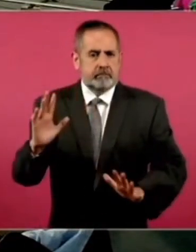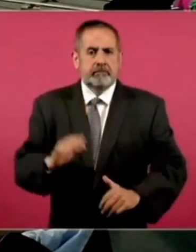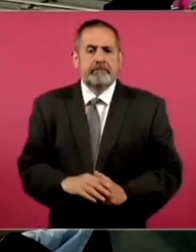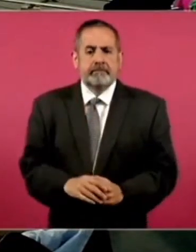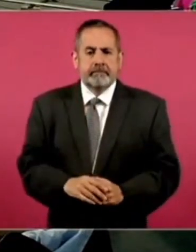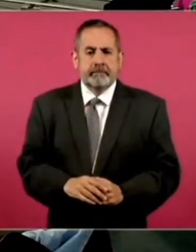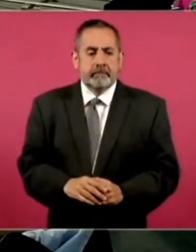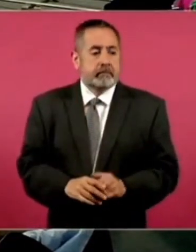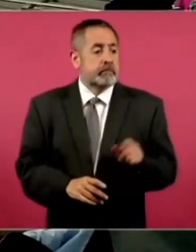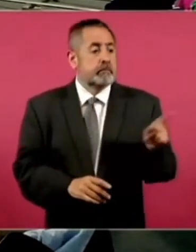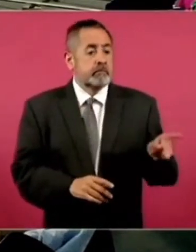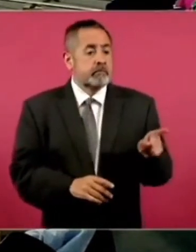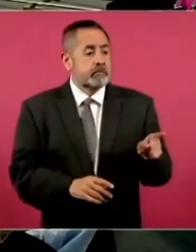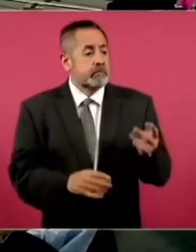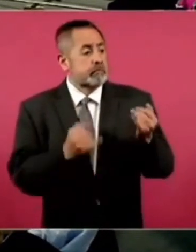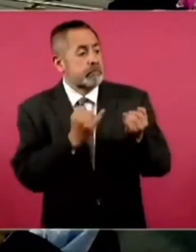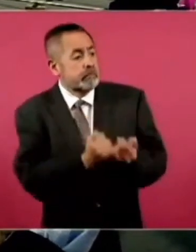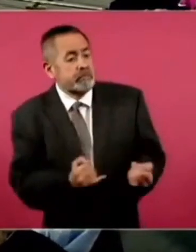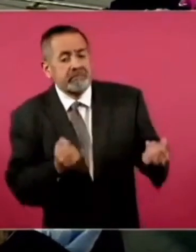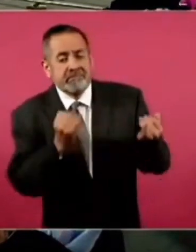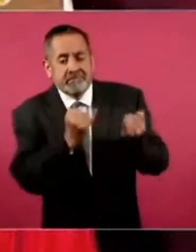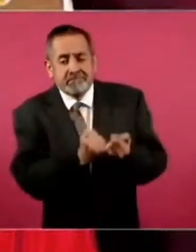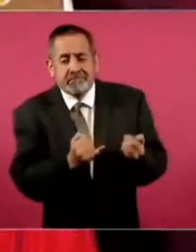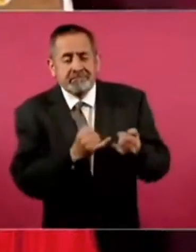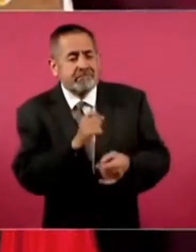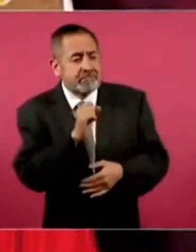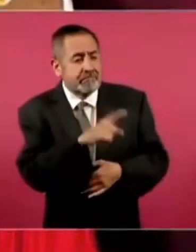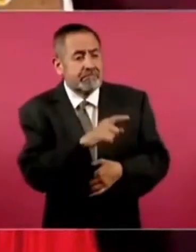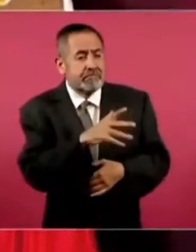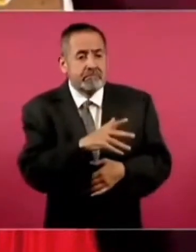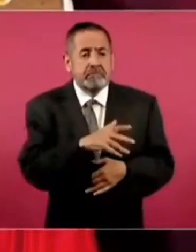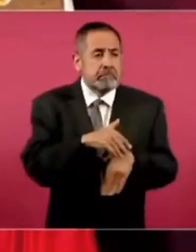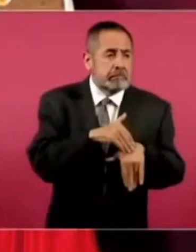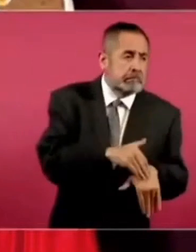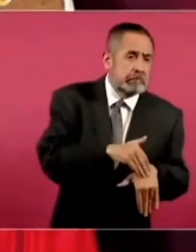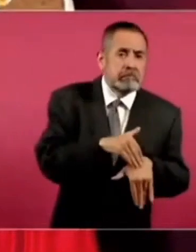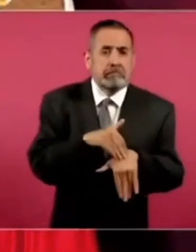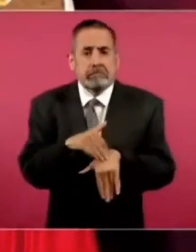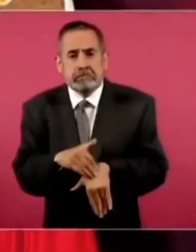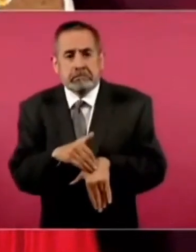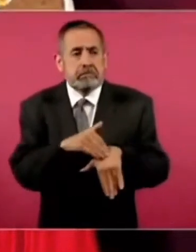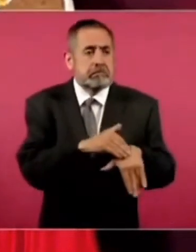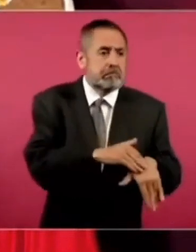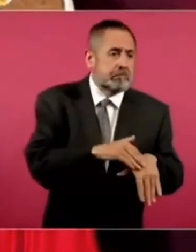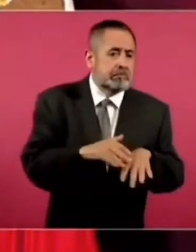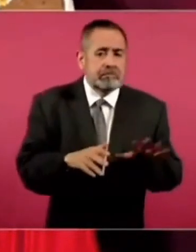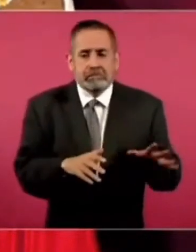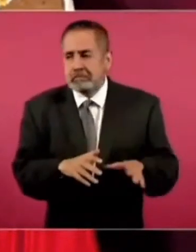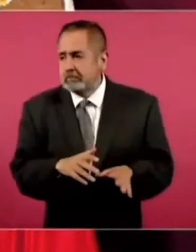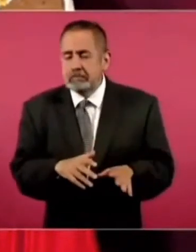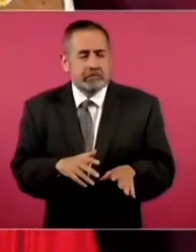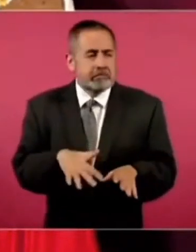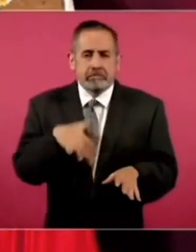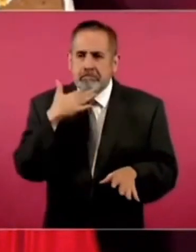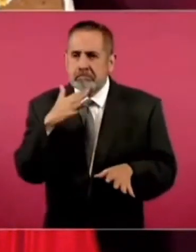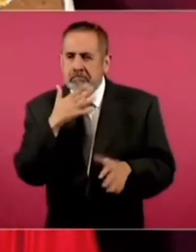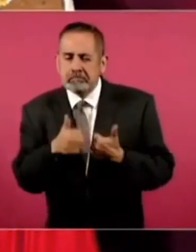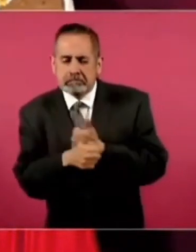Pero si van a seguir. Ahí. Prestándose. Para chicanadas.